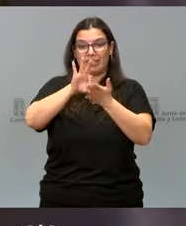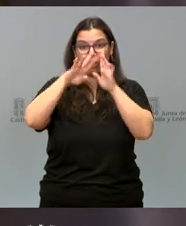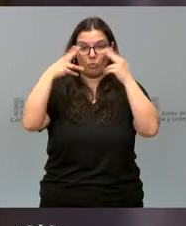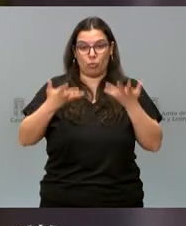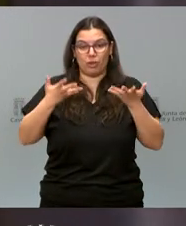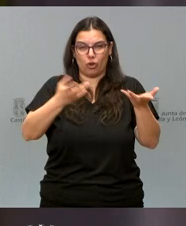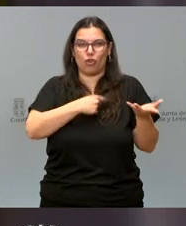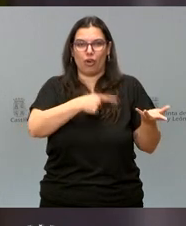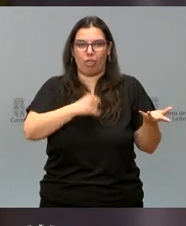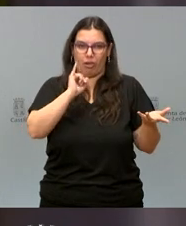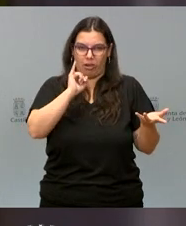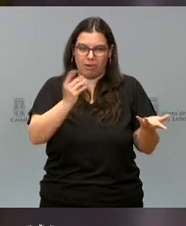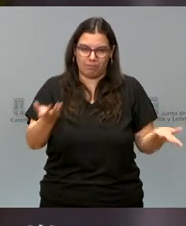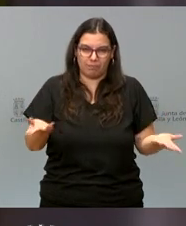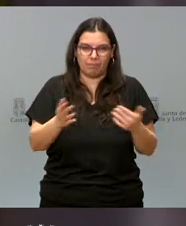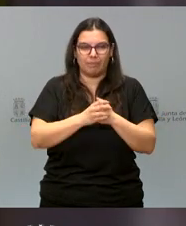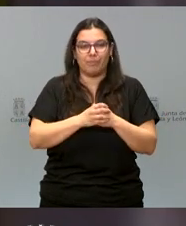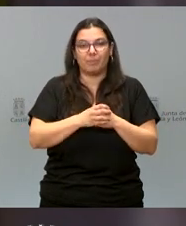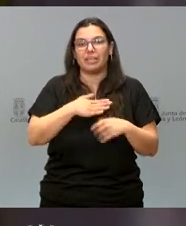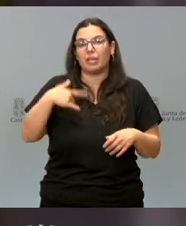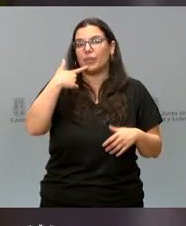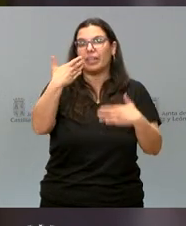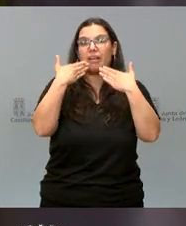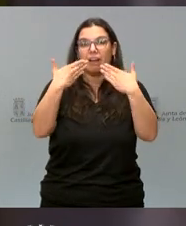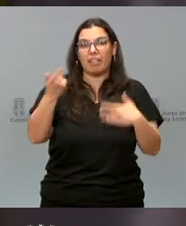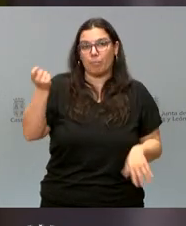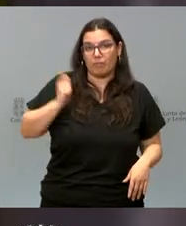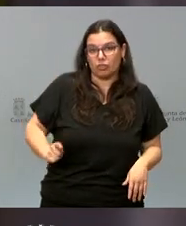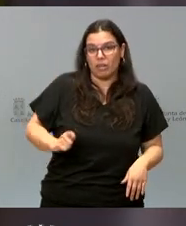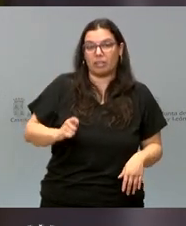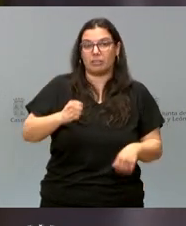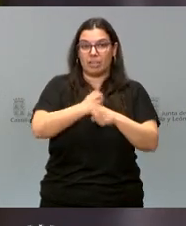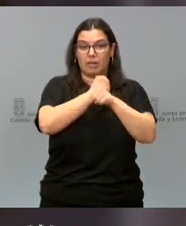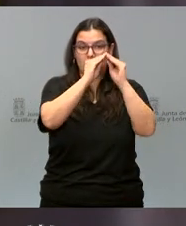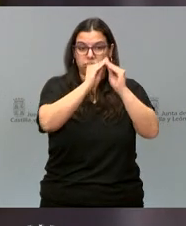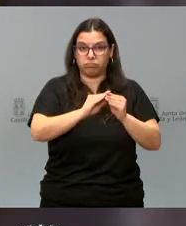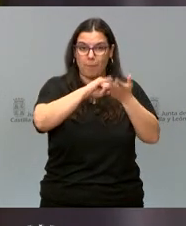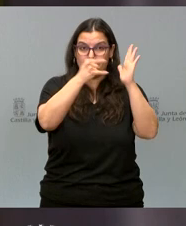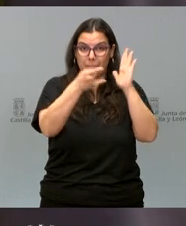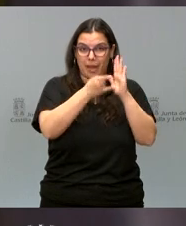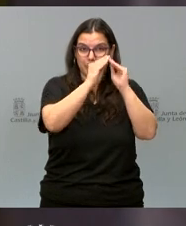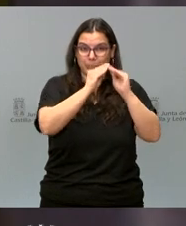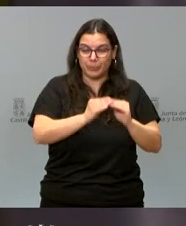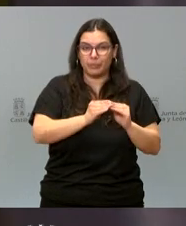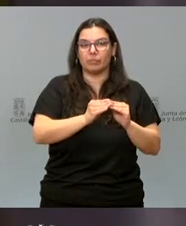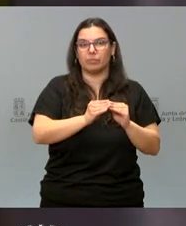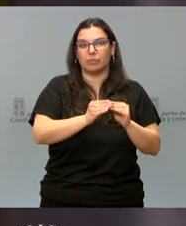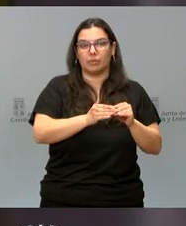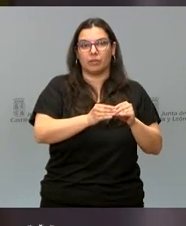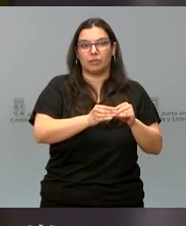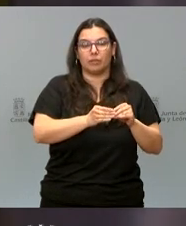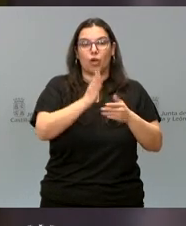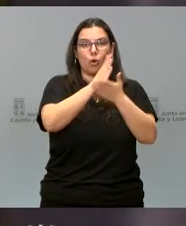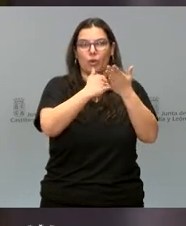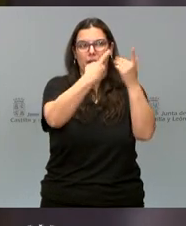corazón. Y quiero agradecer a los profesionales que habéis trabajado en él, desde las distintas instancias de toda nuestra